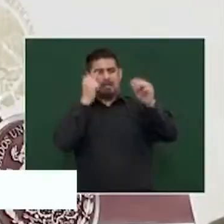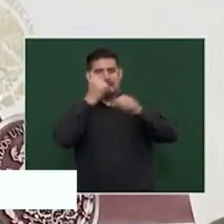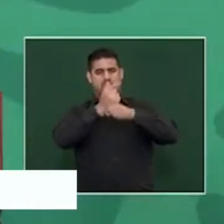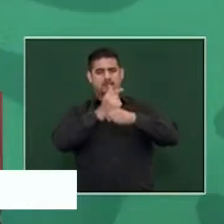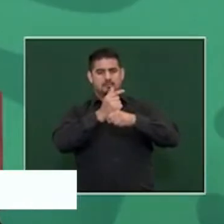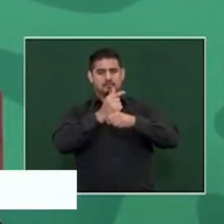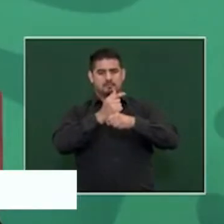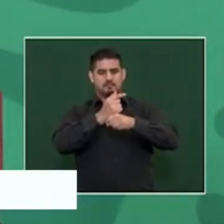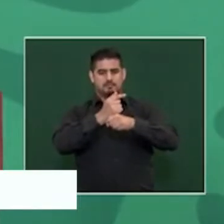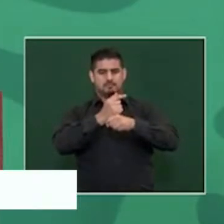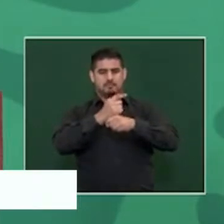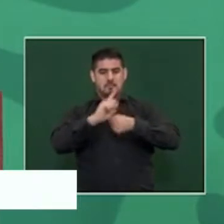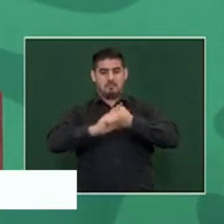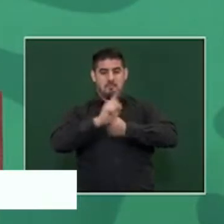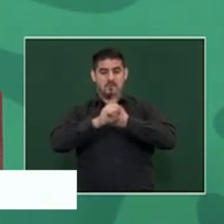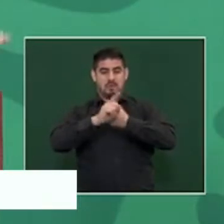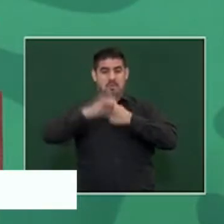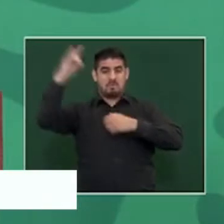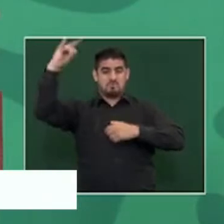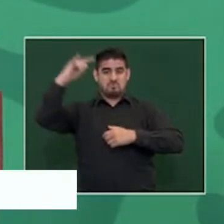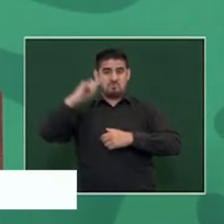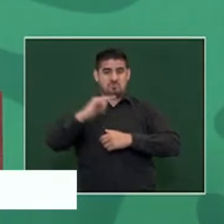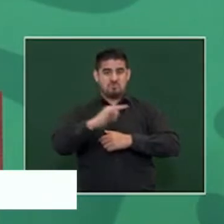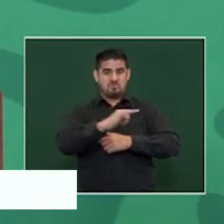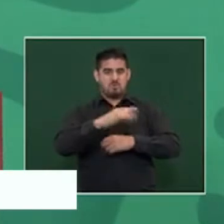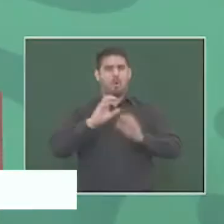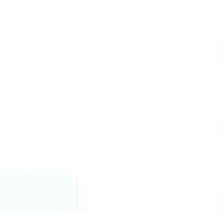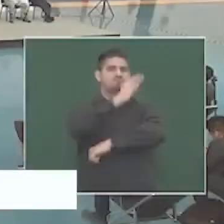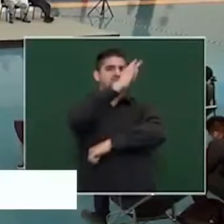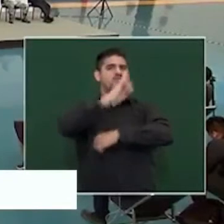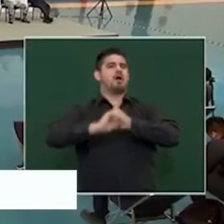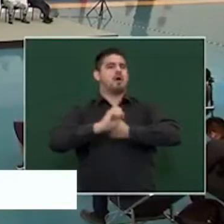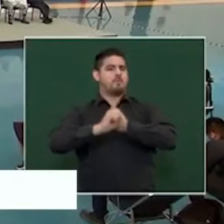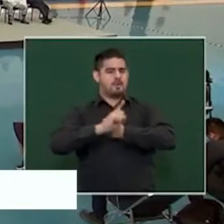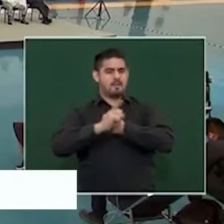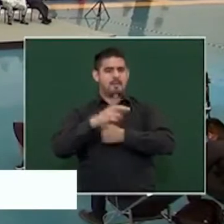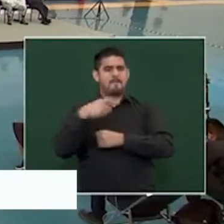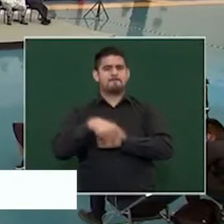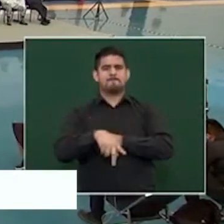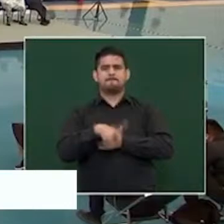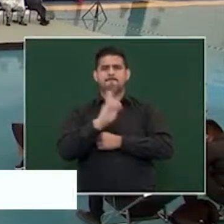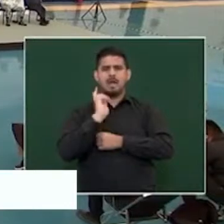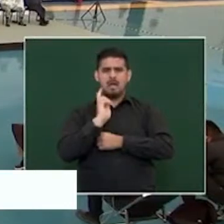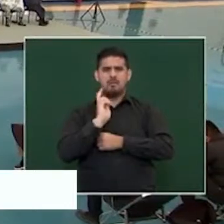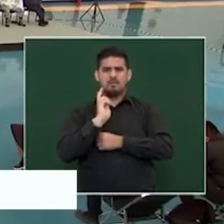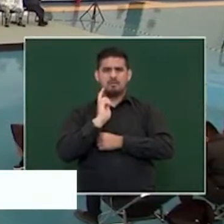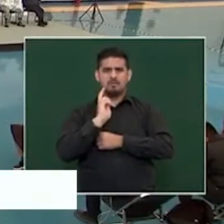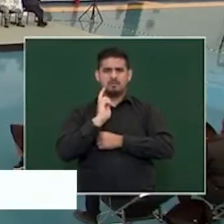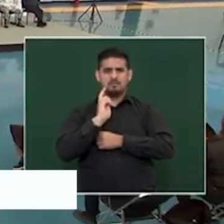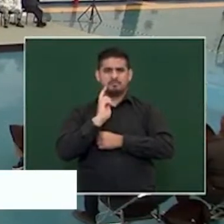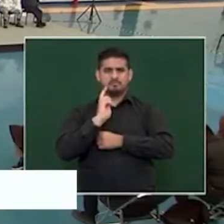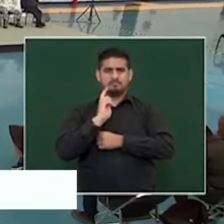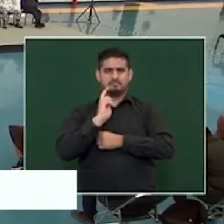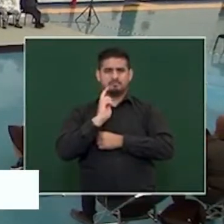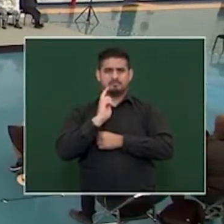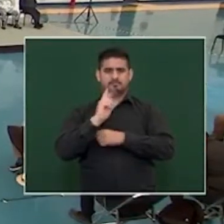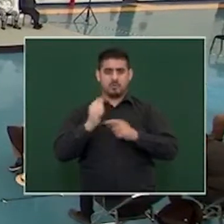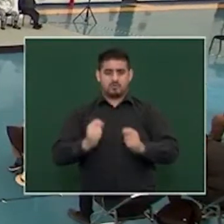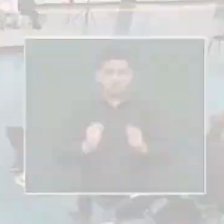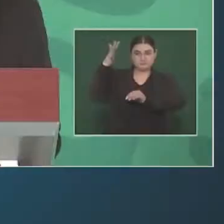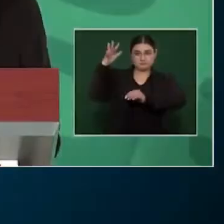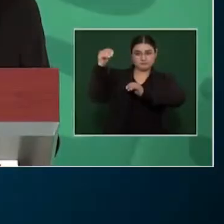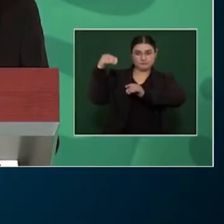que impide que aterricen los aviones y que despeguen los aviones y con una torre de control